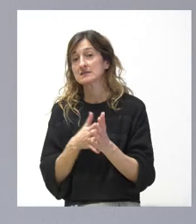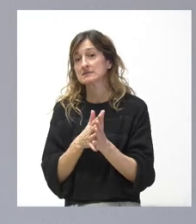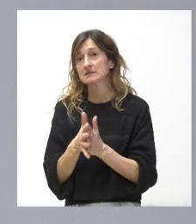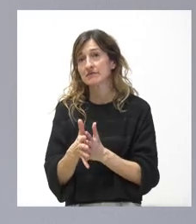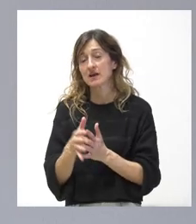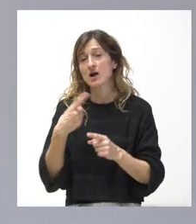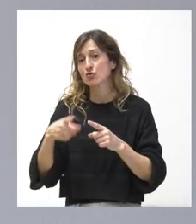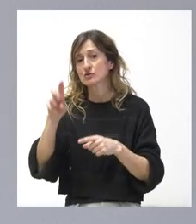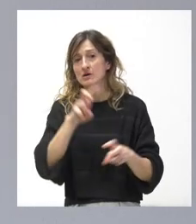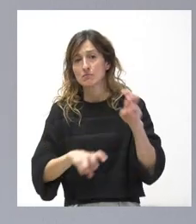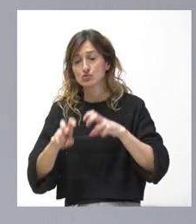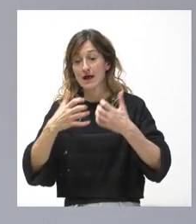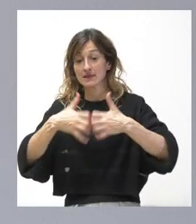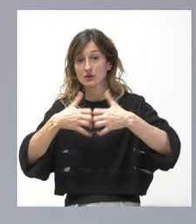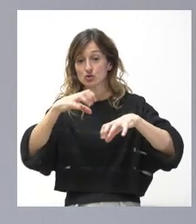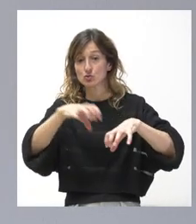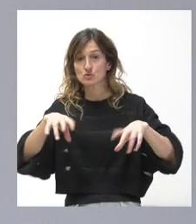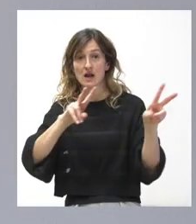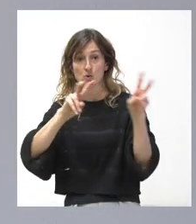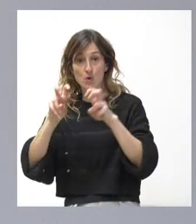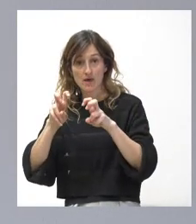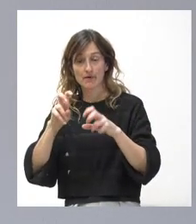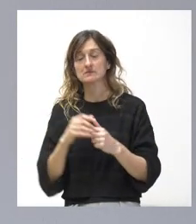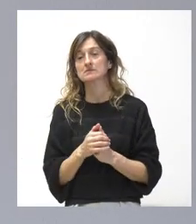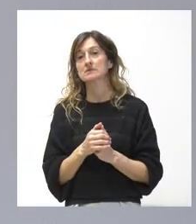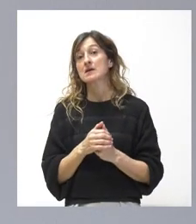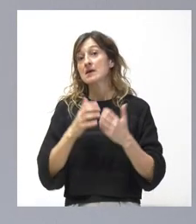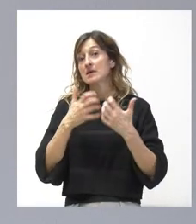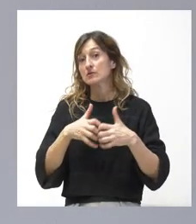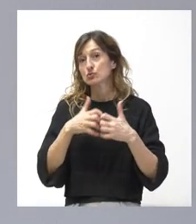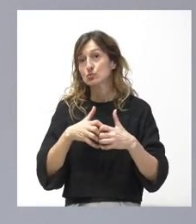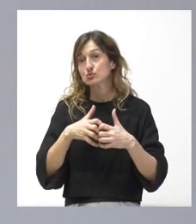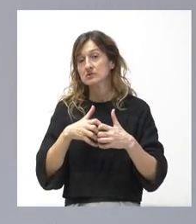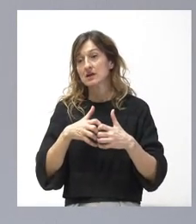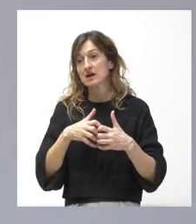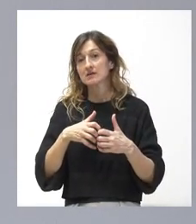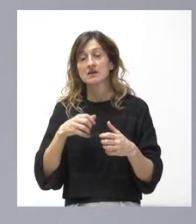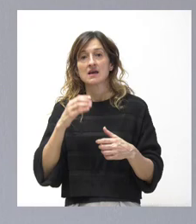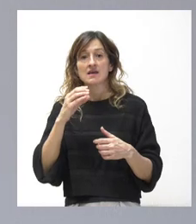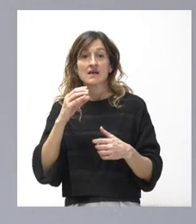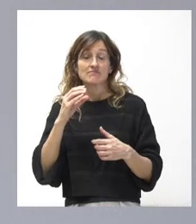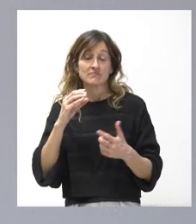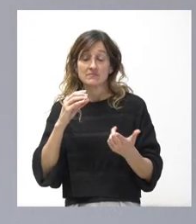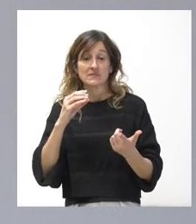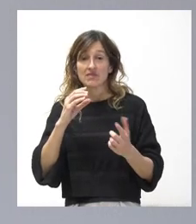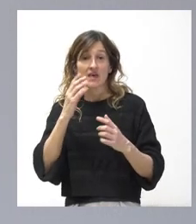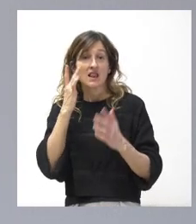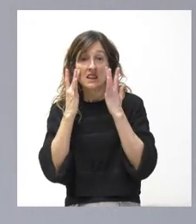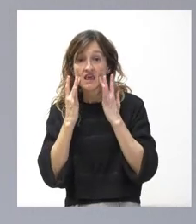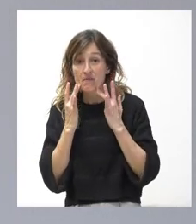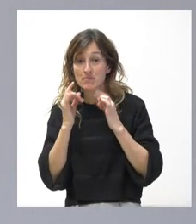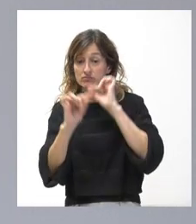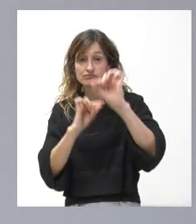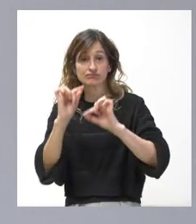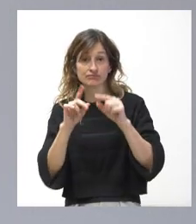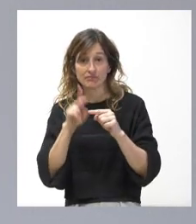busca, que son industrias nuevas, industrias que entran en el ámbito de la descarbonización y generan actividad económica y empleo en la